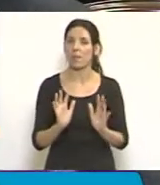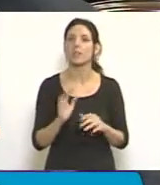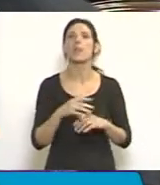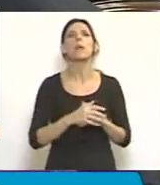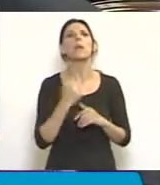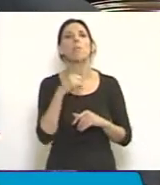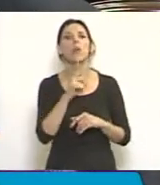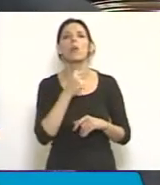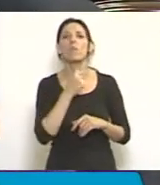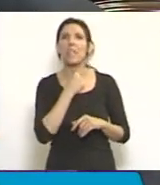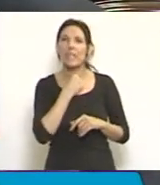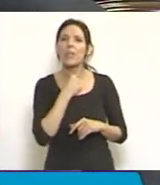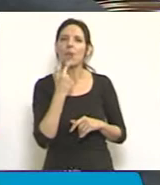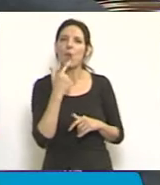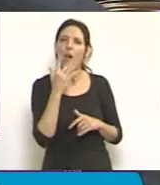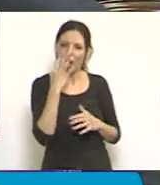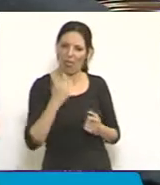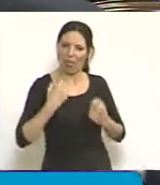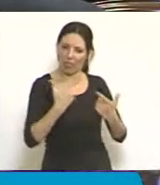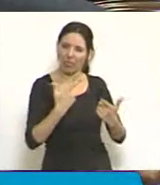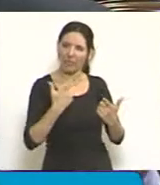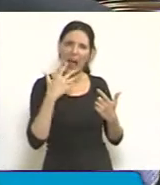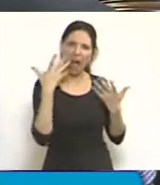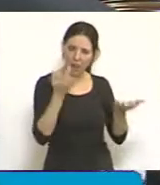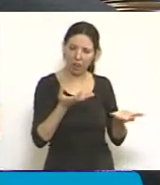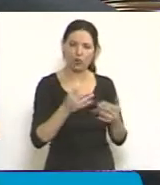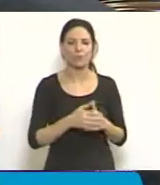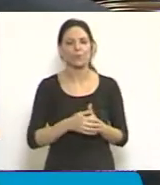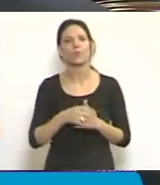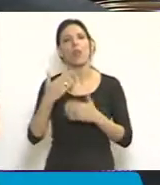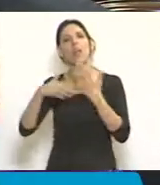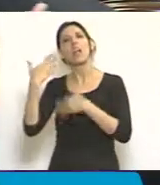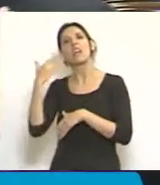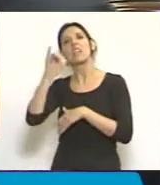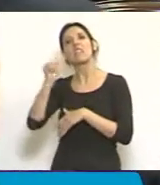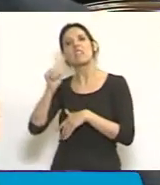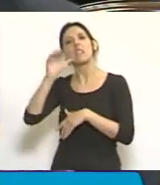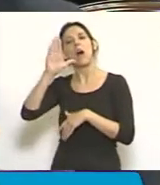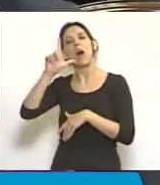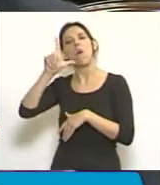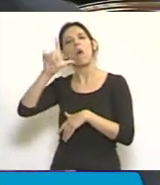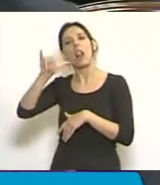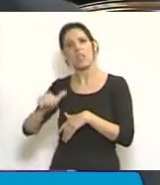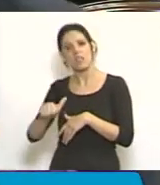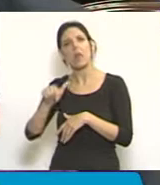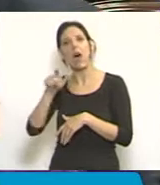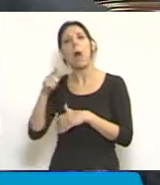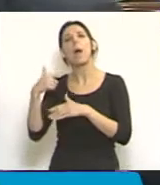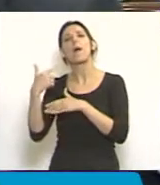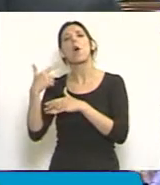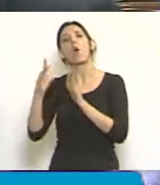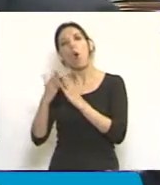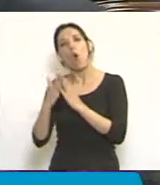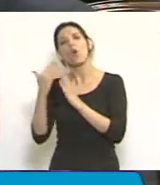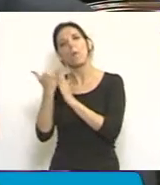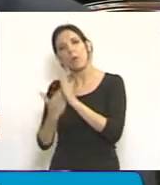por ejemplo, hacer algún aporte. Mire, a nosotros nos tocó discutirlo, decía el Diputado Zabalza, la implementación del Código Procesal Penal en Santa Fe hace